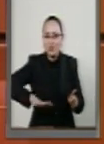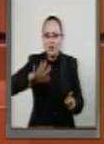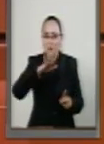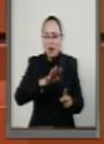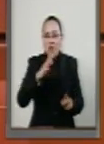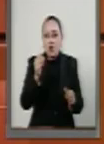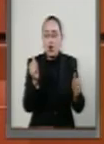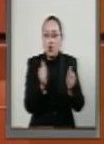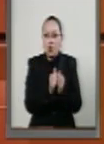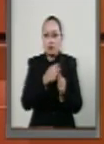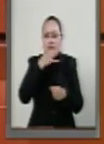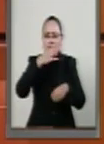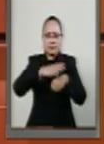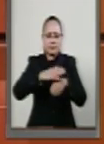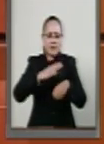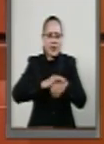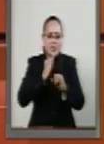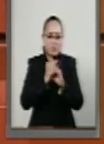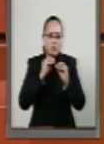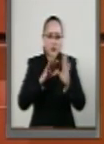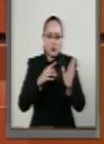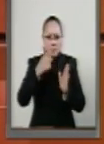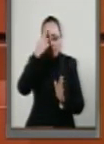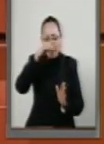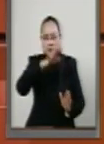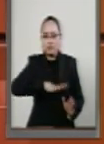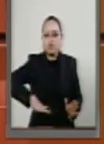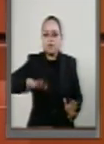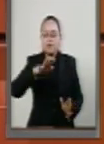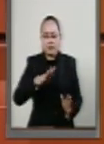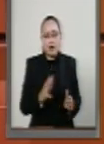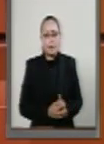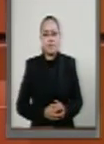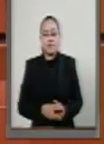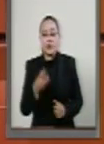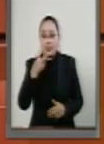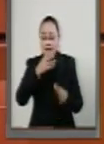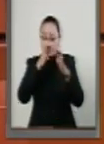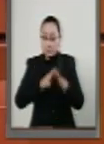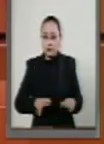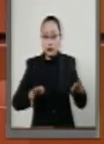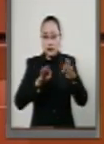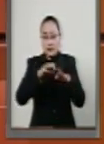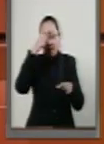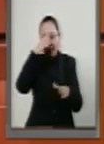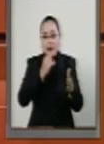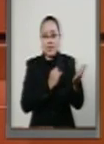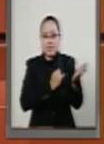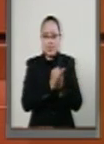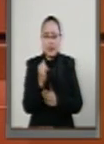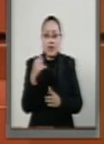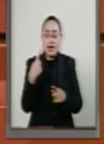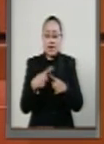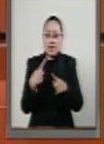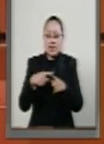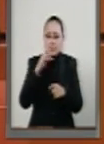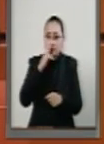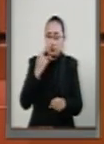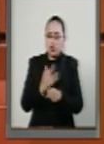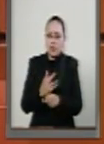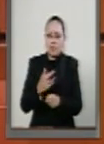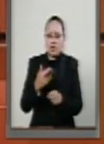productivos. Es vinculante en la toma de decisiones de la autoridad pesquera,